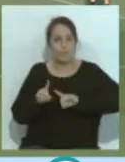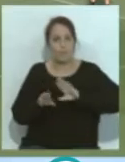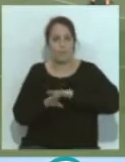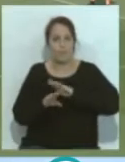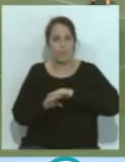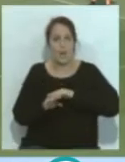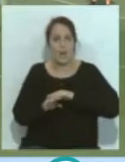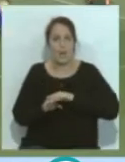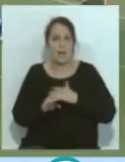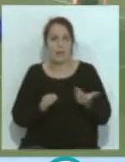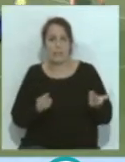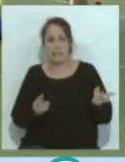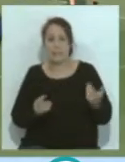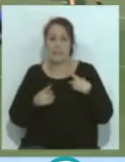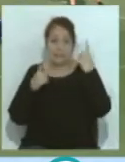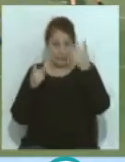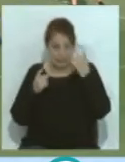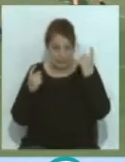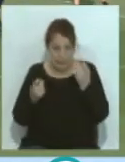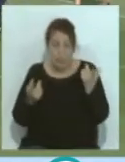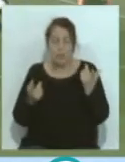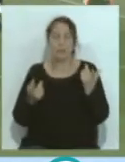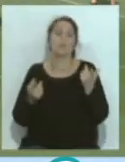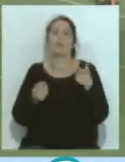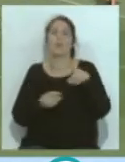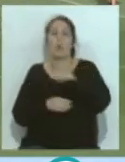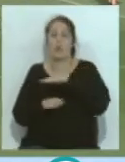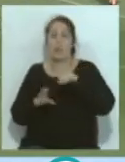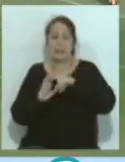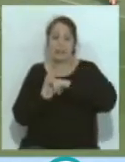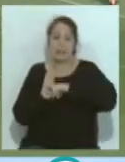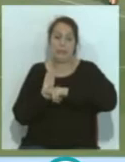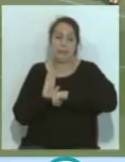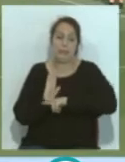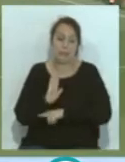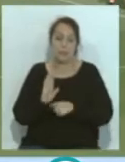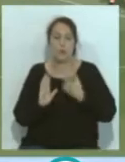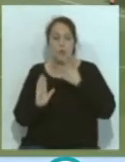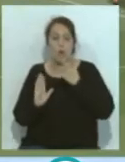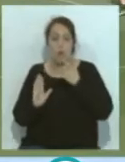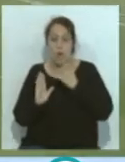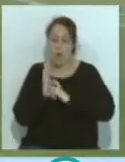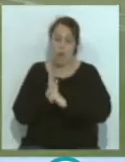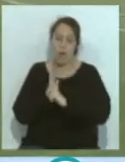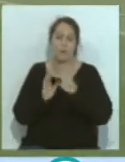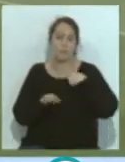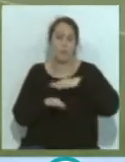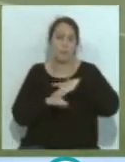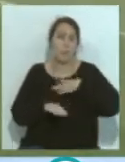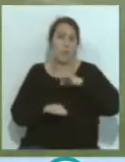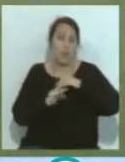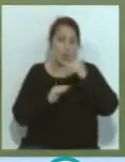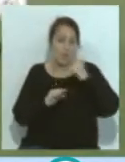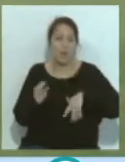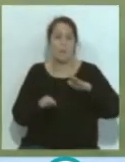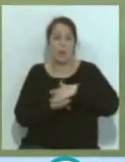caer en esa, para intentar no caer en esa zona peligrosa, en esa zona roja que es la del descenso. Para ellos